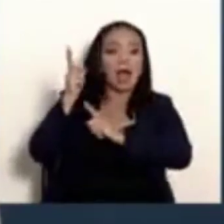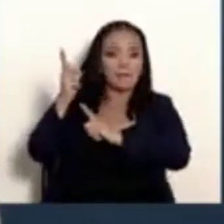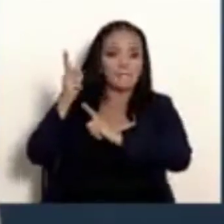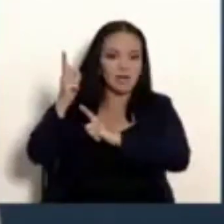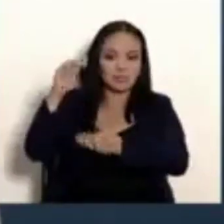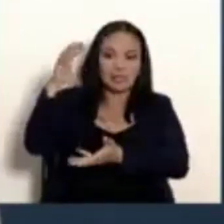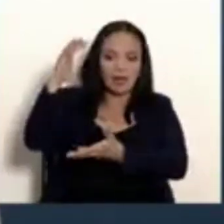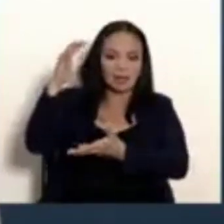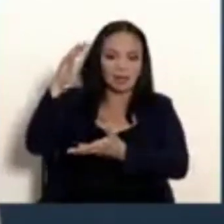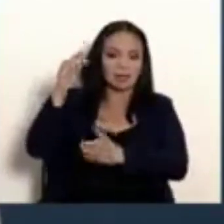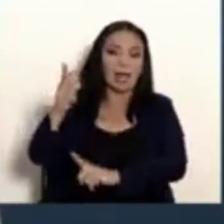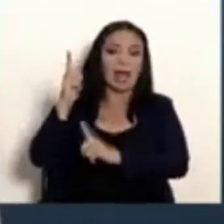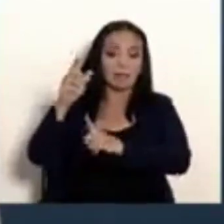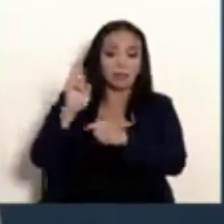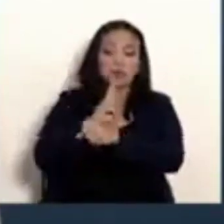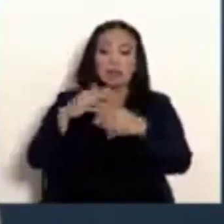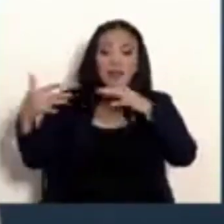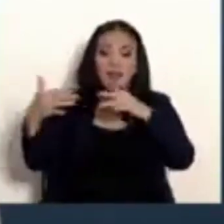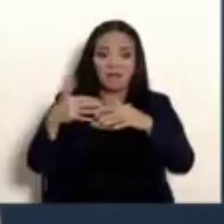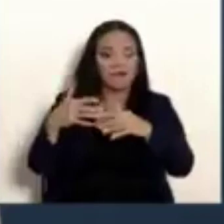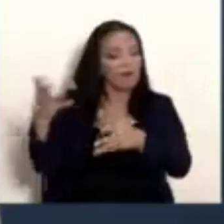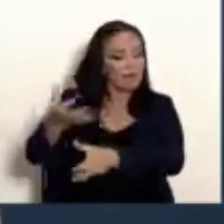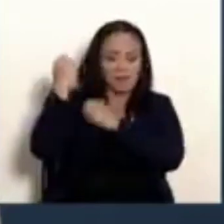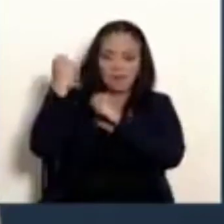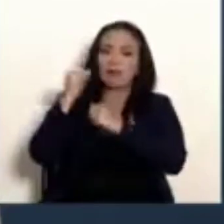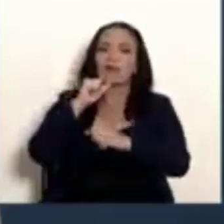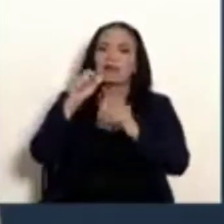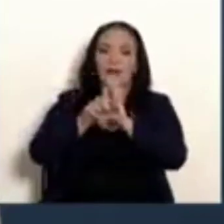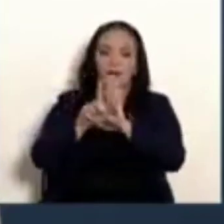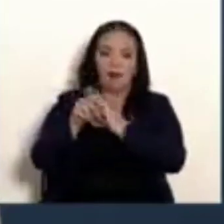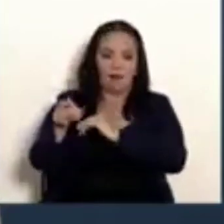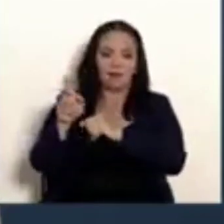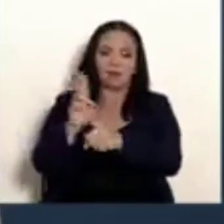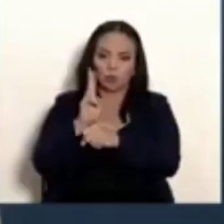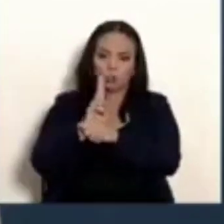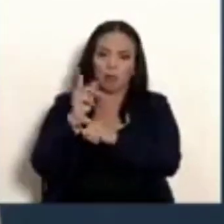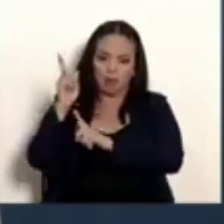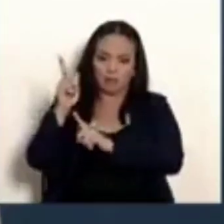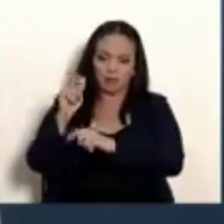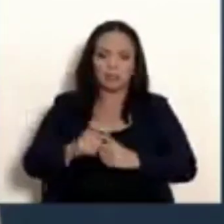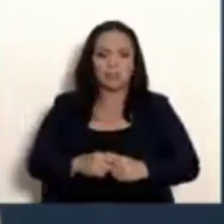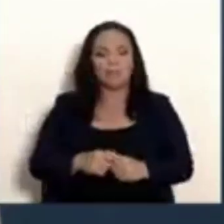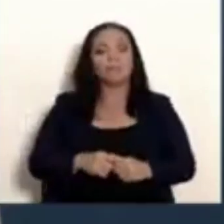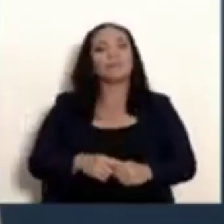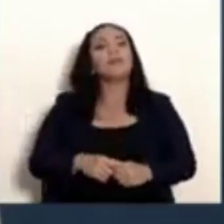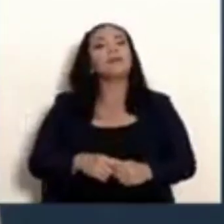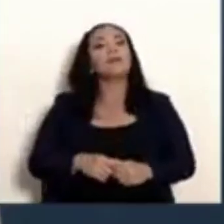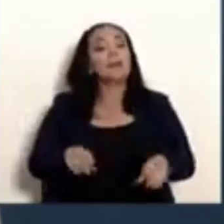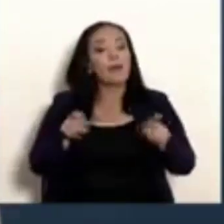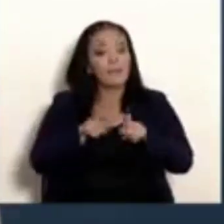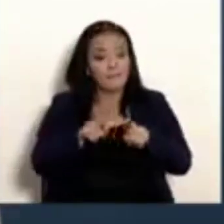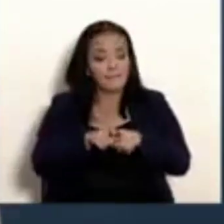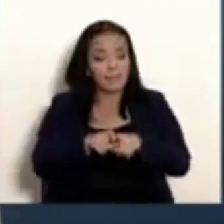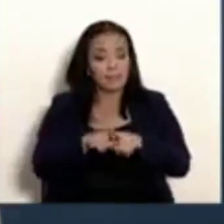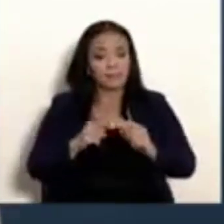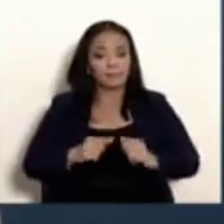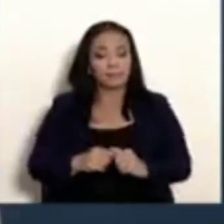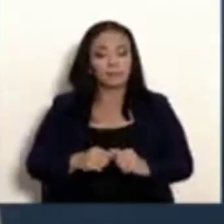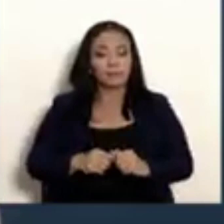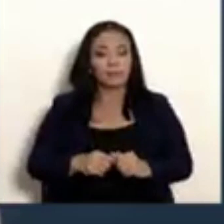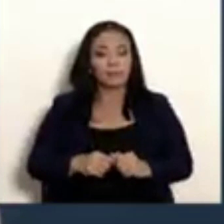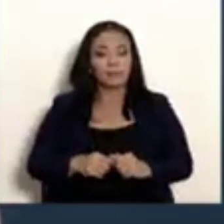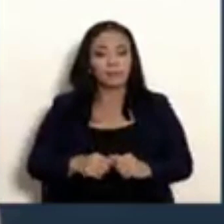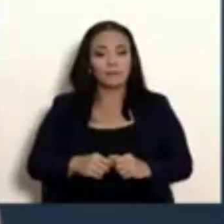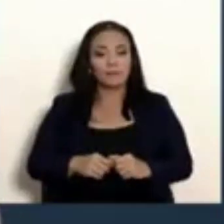calibre y armas de guerra que están utilizando, eliminar la posibilidad de que elementos